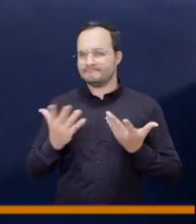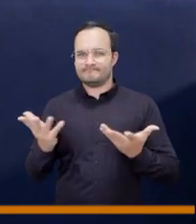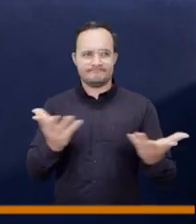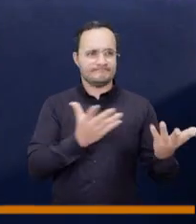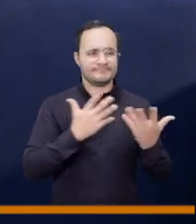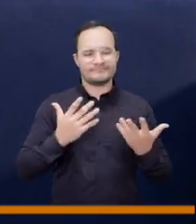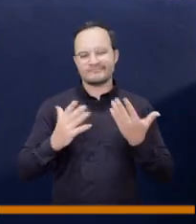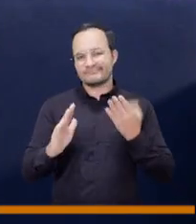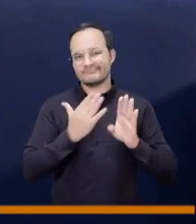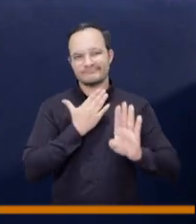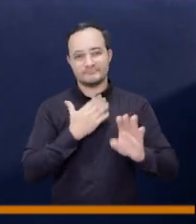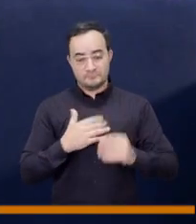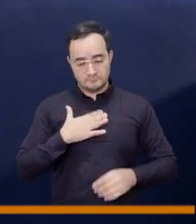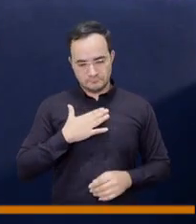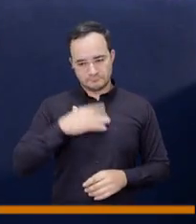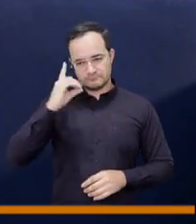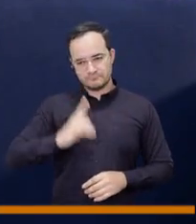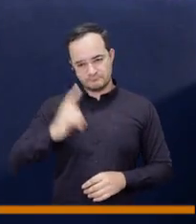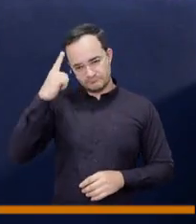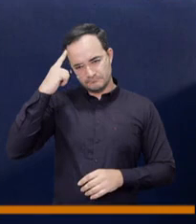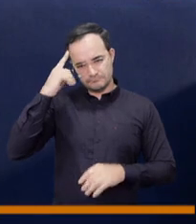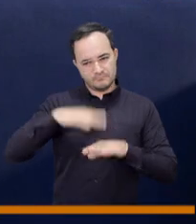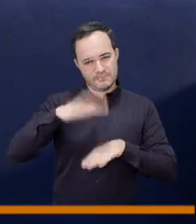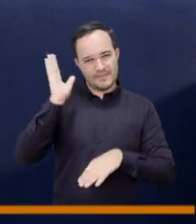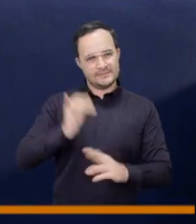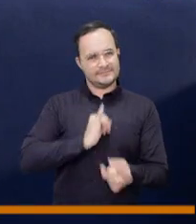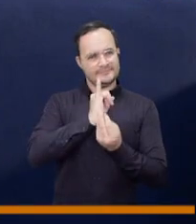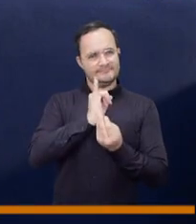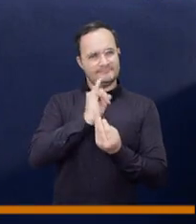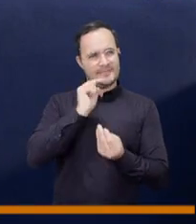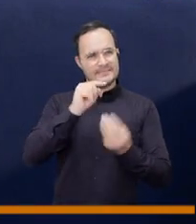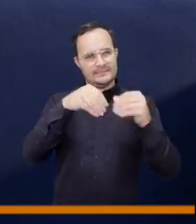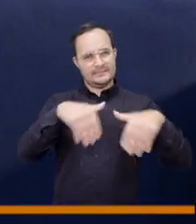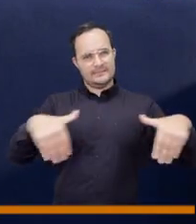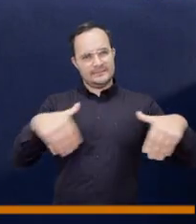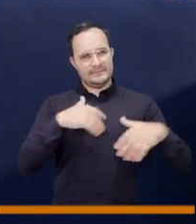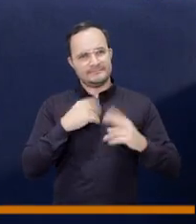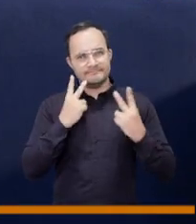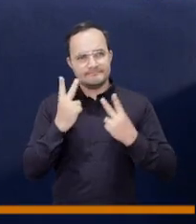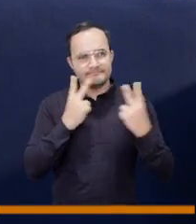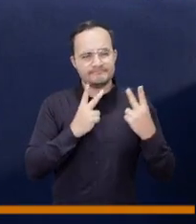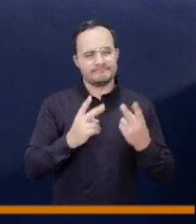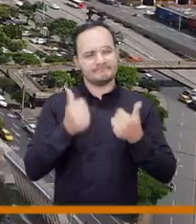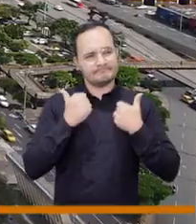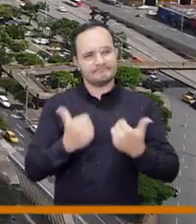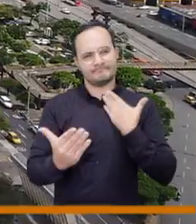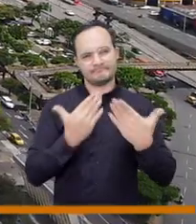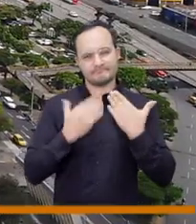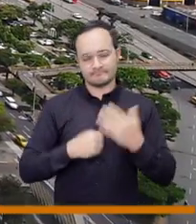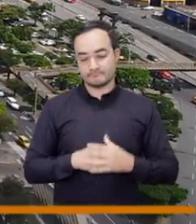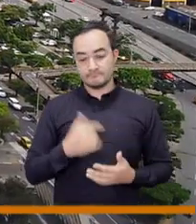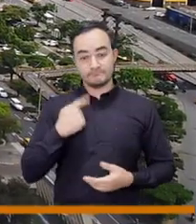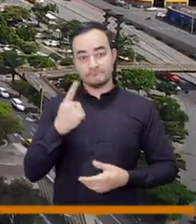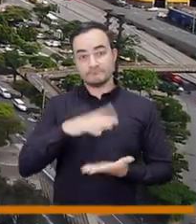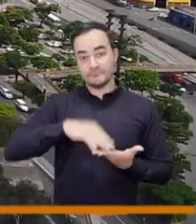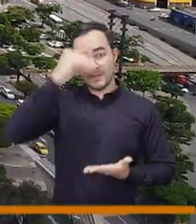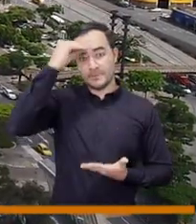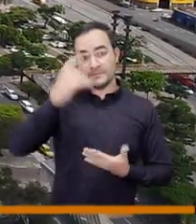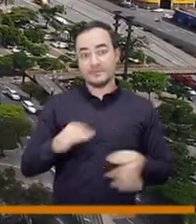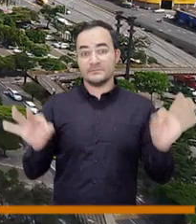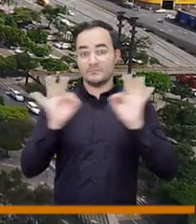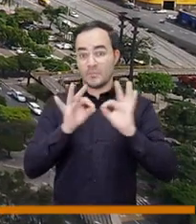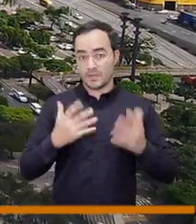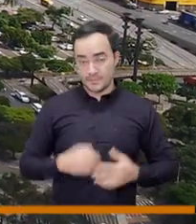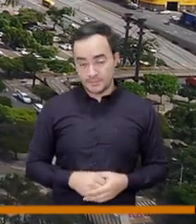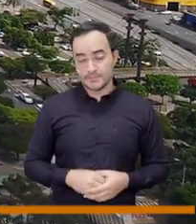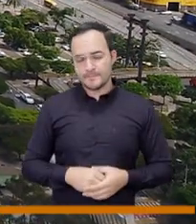generar en la clase política yo la verdad lo tomé una decisión pensando más en la institucionalidad y eso nos deja una gran enseñanza